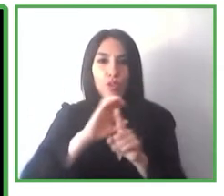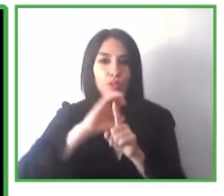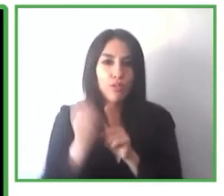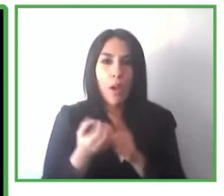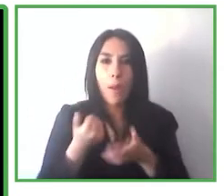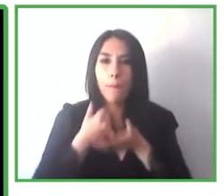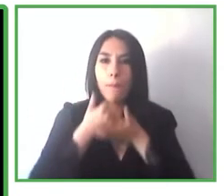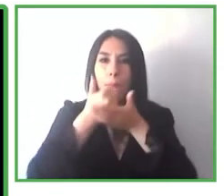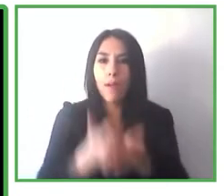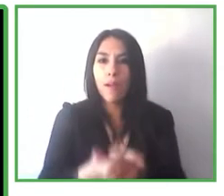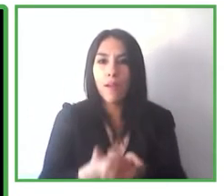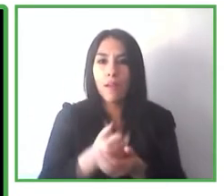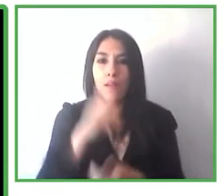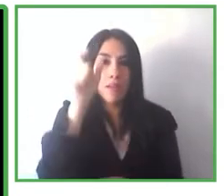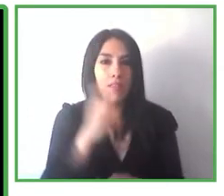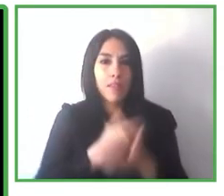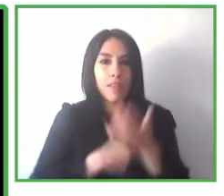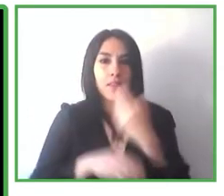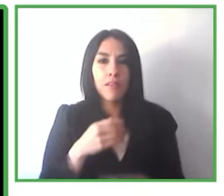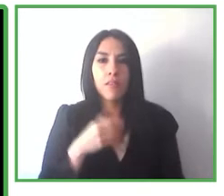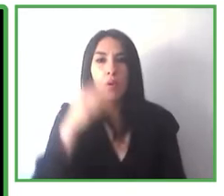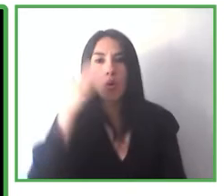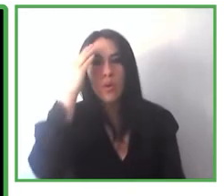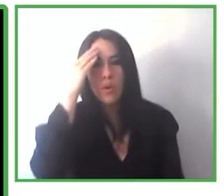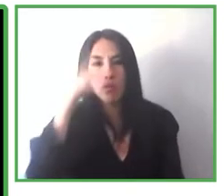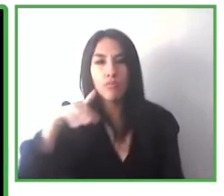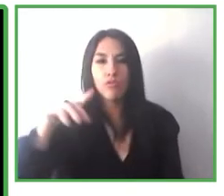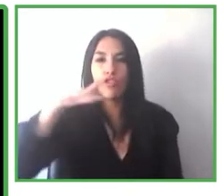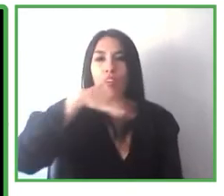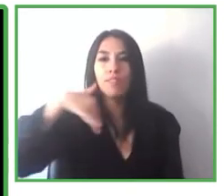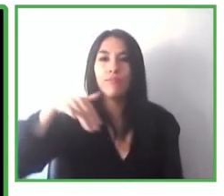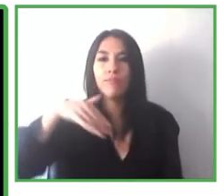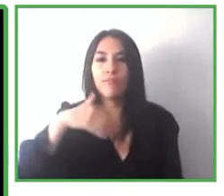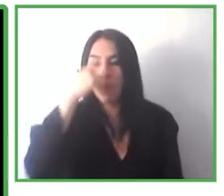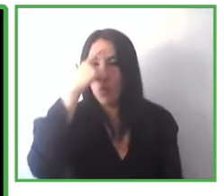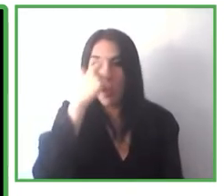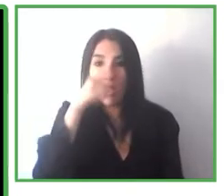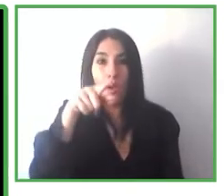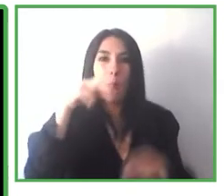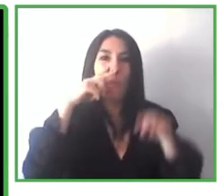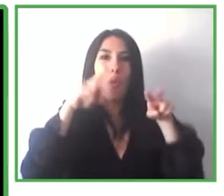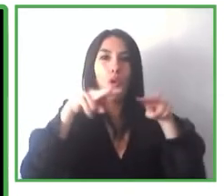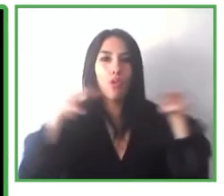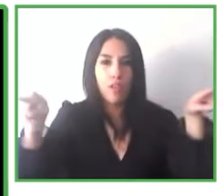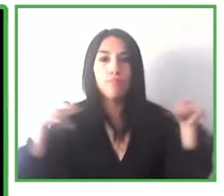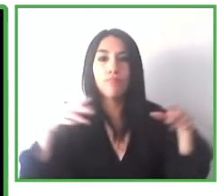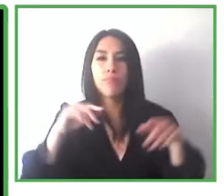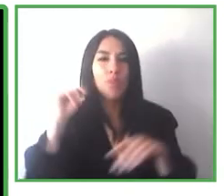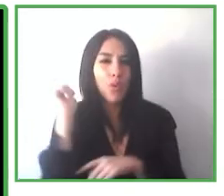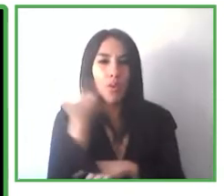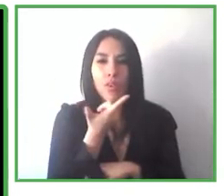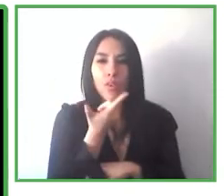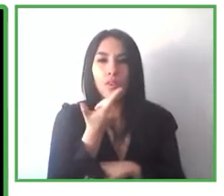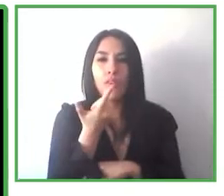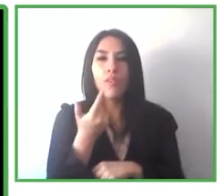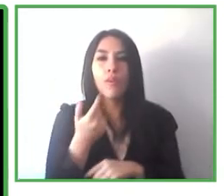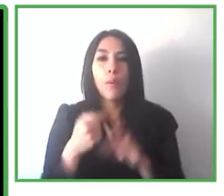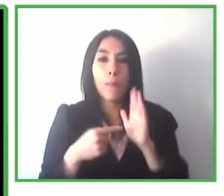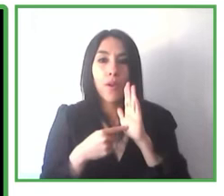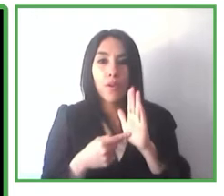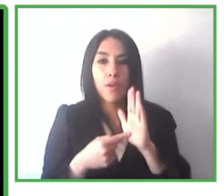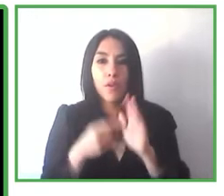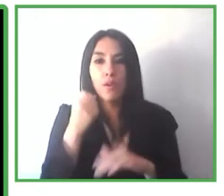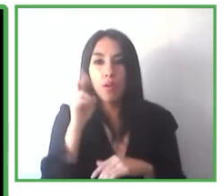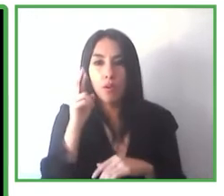recibir información adaptada para todos tanto lengua de signos como pictograma como lectura fácil